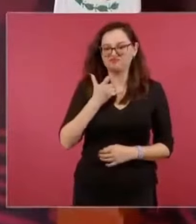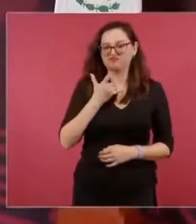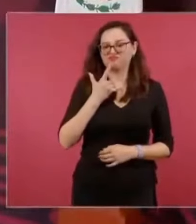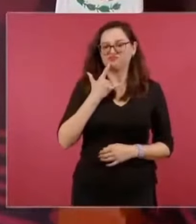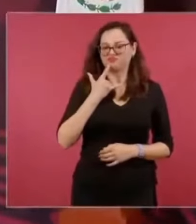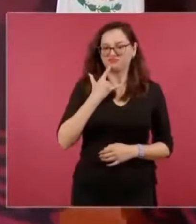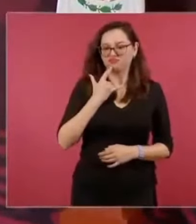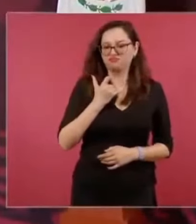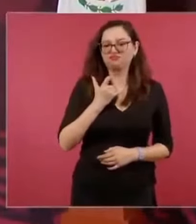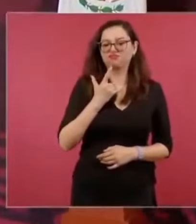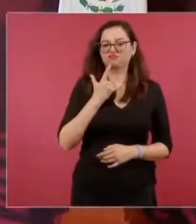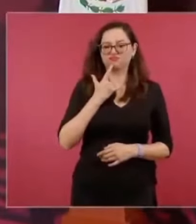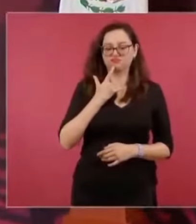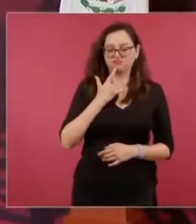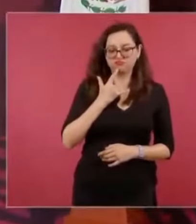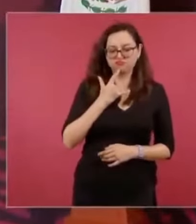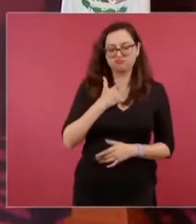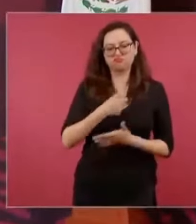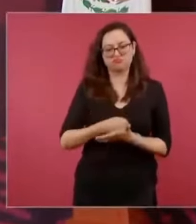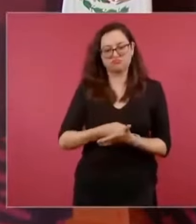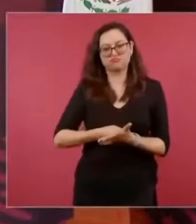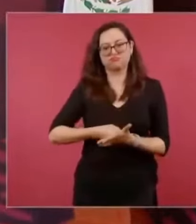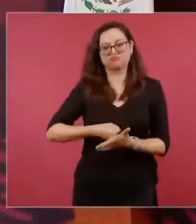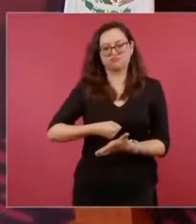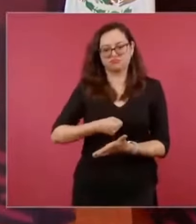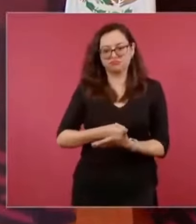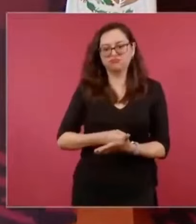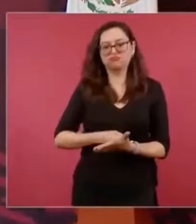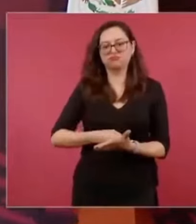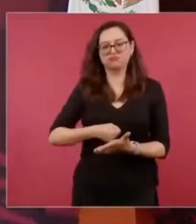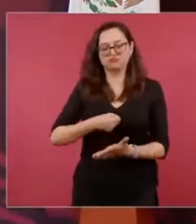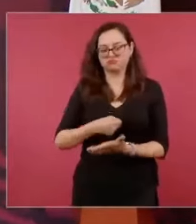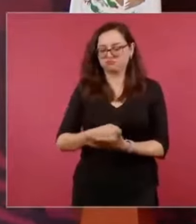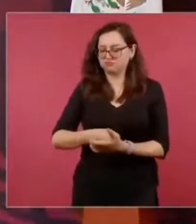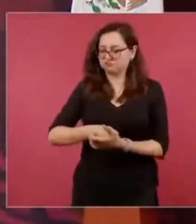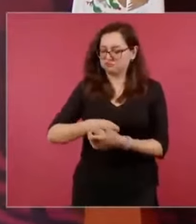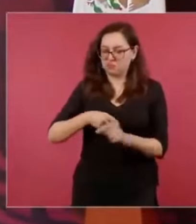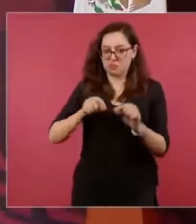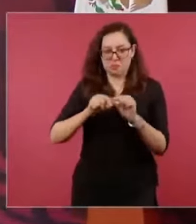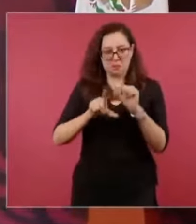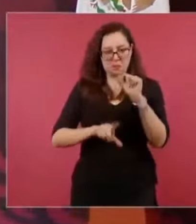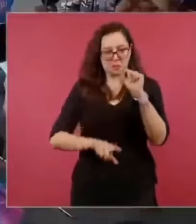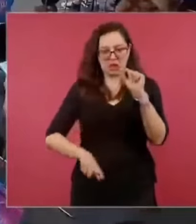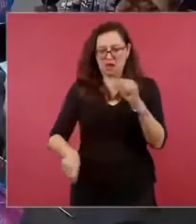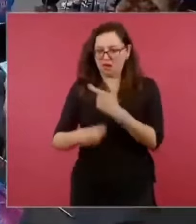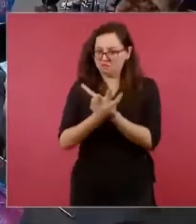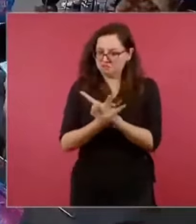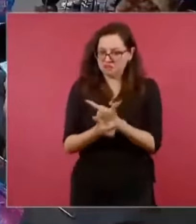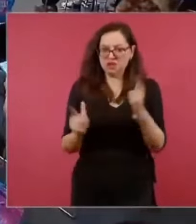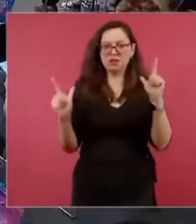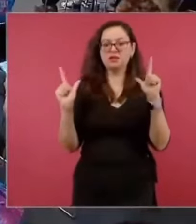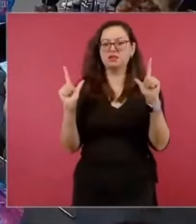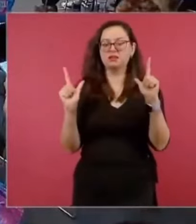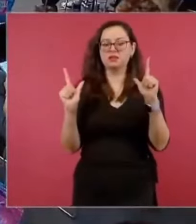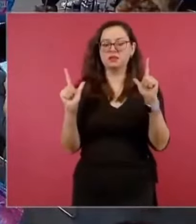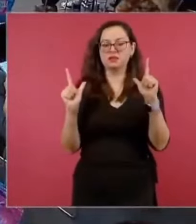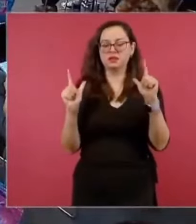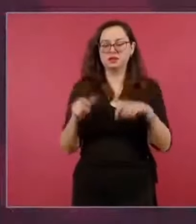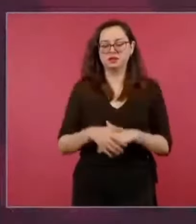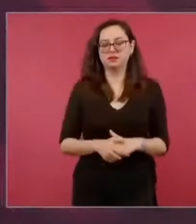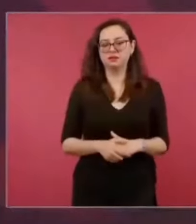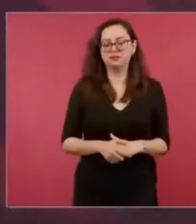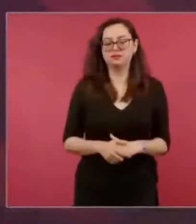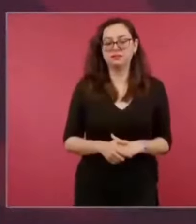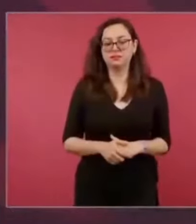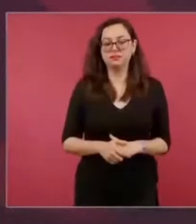no claudicó, fue perseverante hasta que se restauró la República.